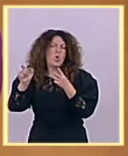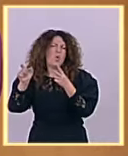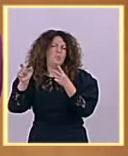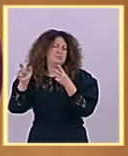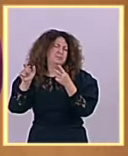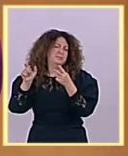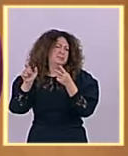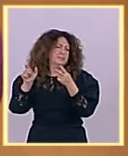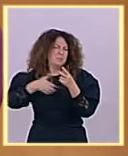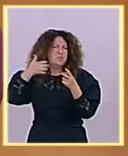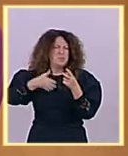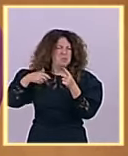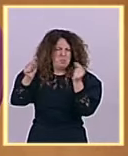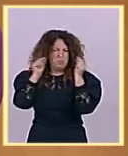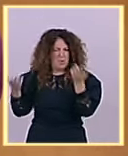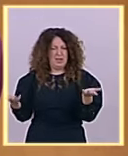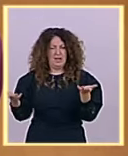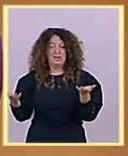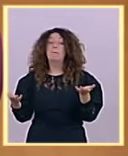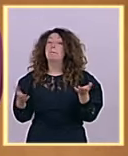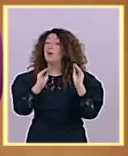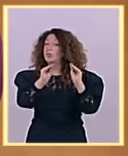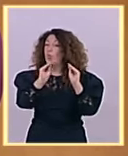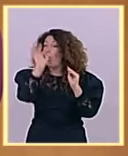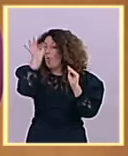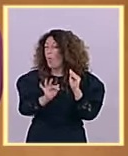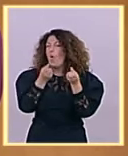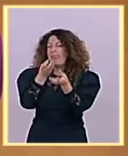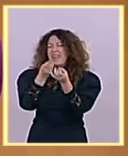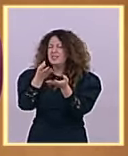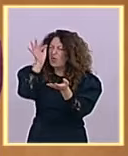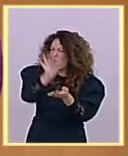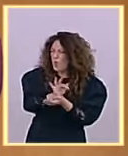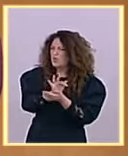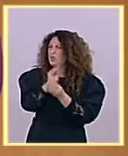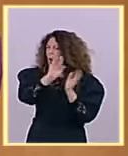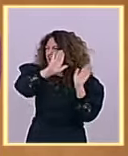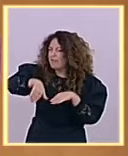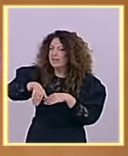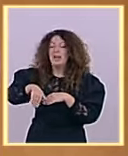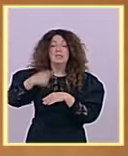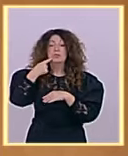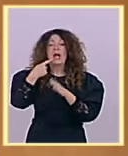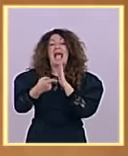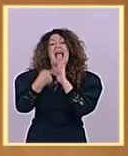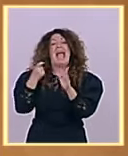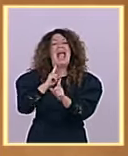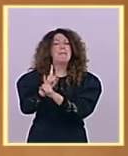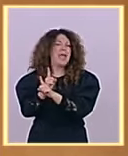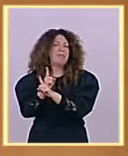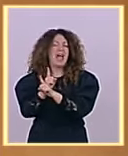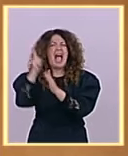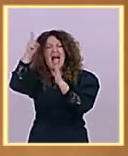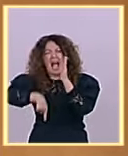discurso ha sido en sí misma una enmienda a la totalidad a lo que ustedes practican de hecho señores de